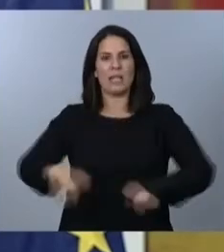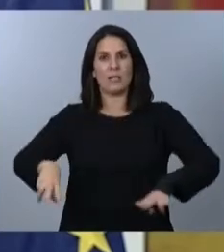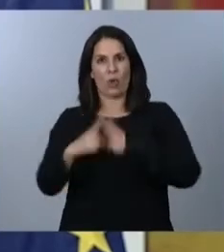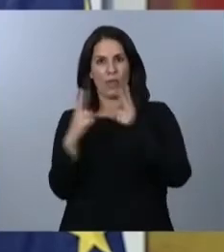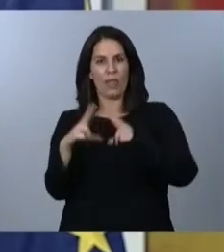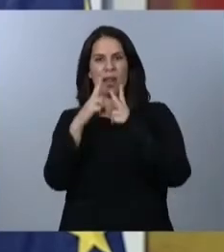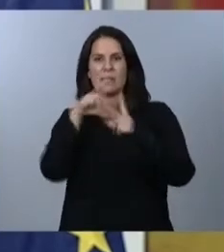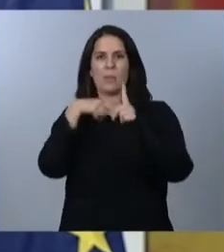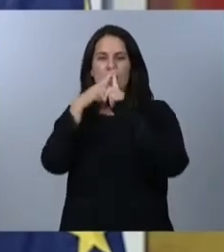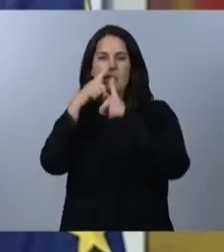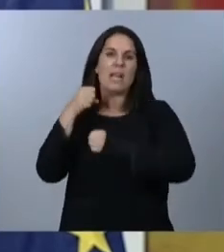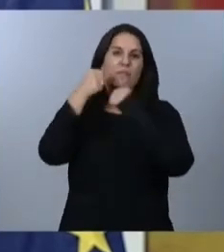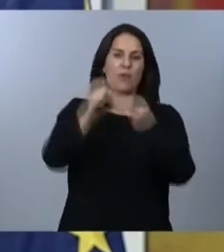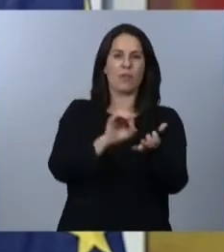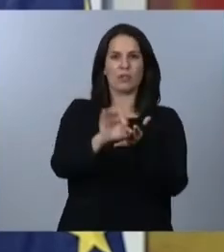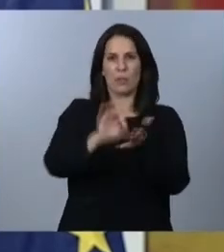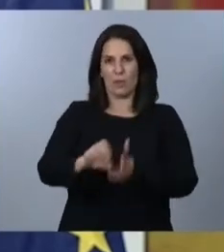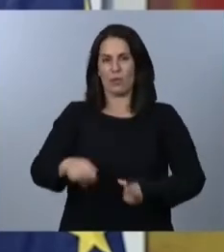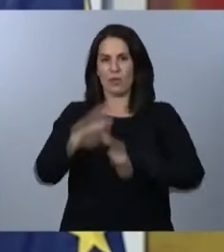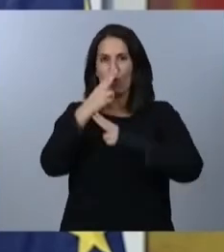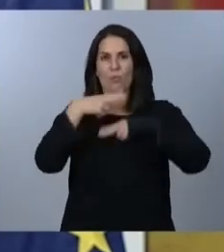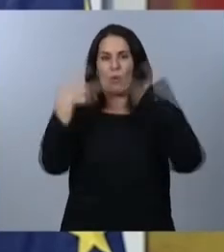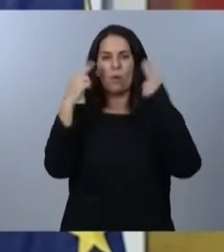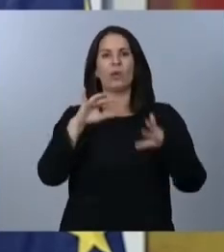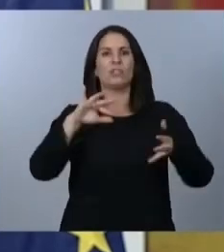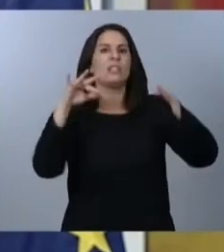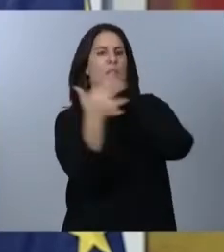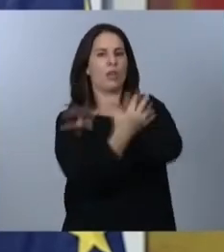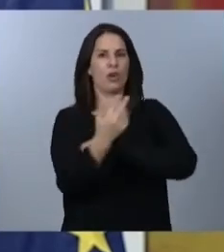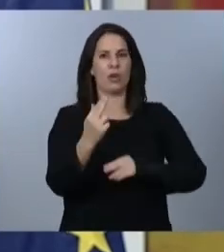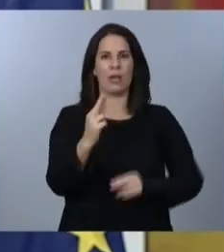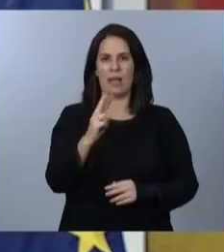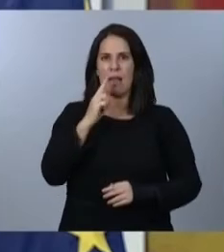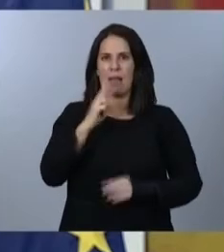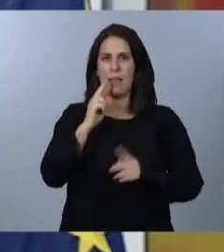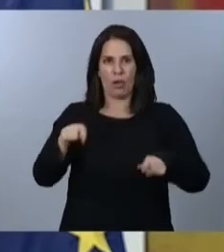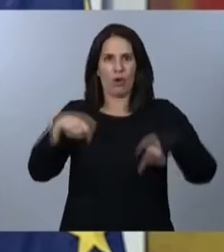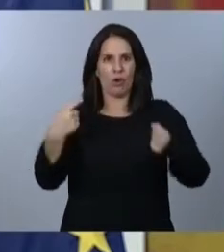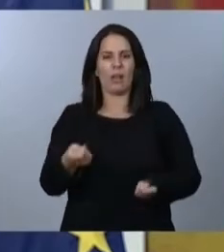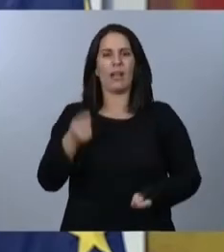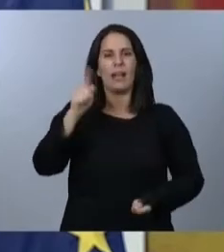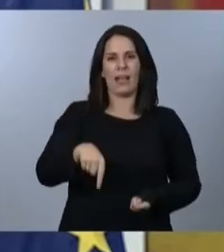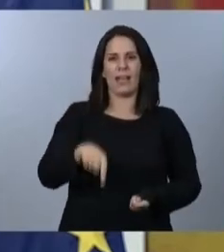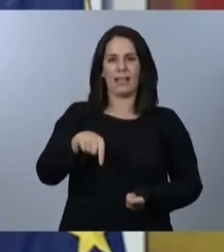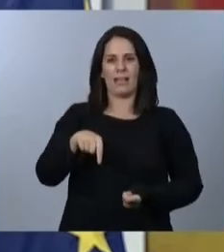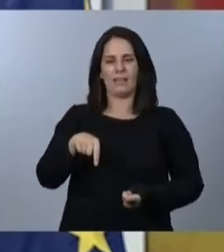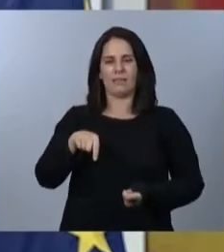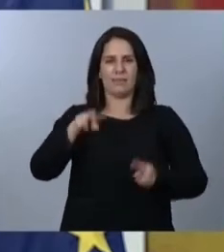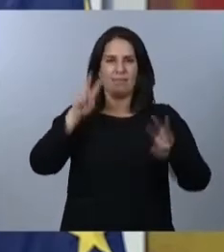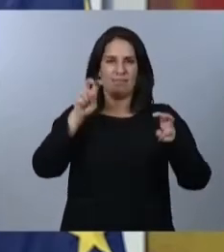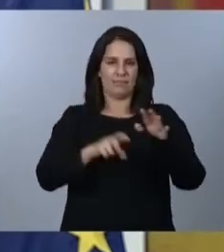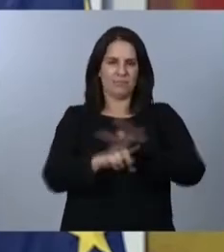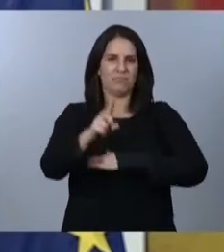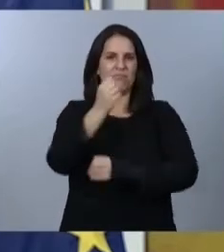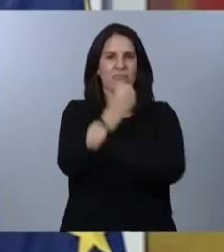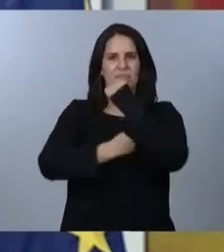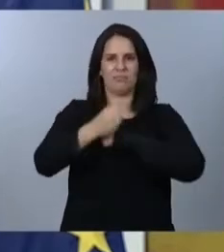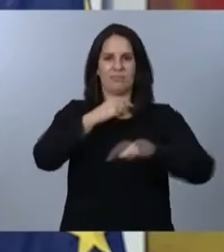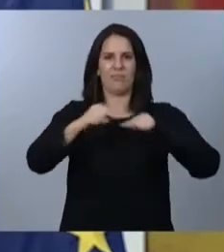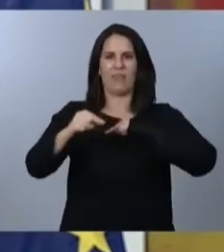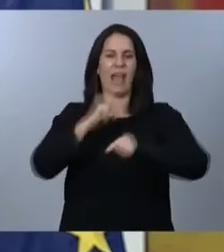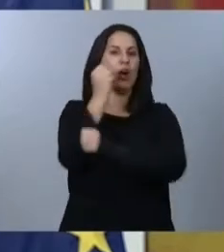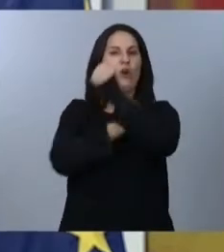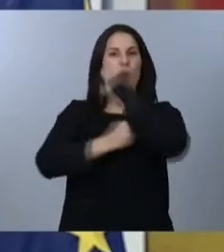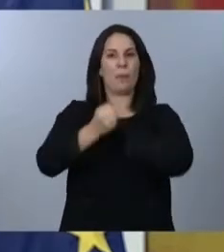públicos... ...de la transición ecológica y de las transformaciones económicas que son necesarias desde hace mucho tiempo... ...pero que se han vuelto